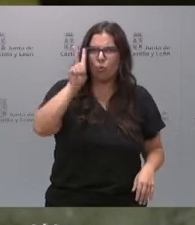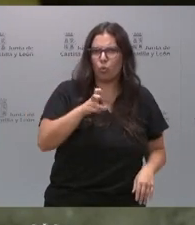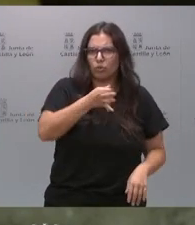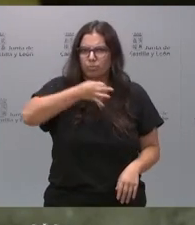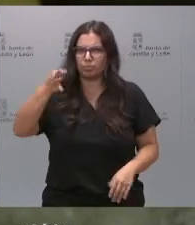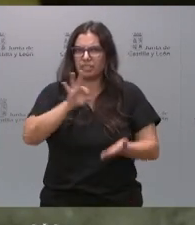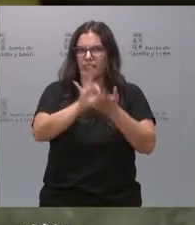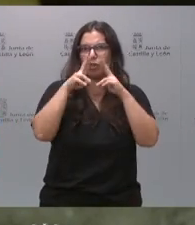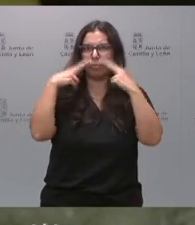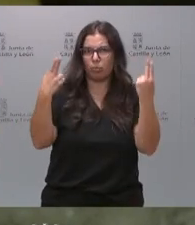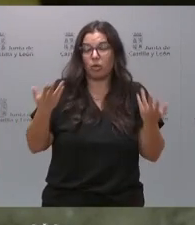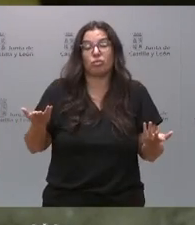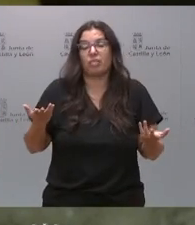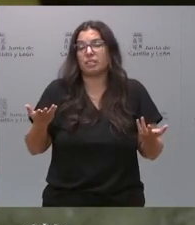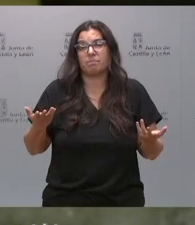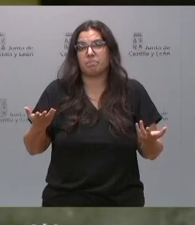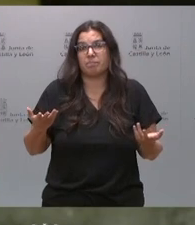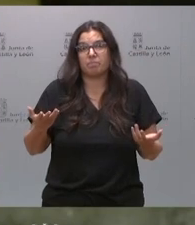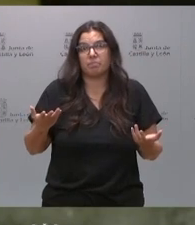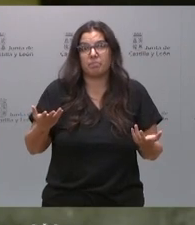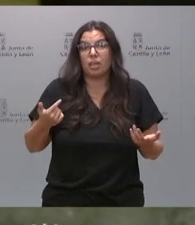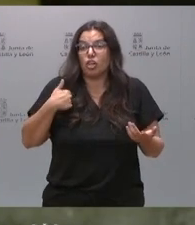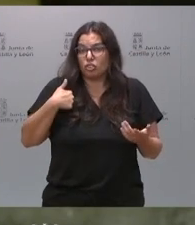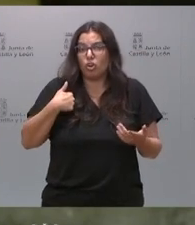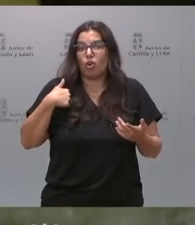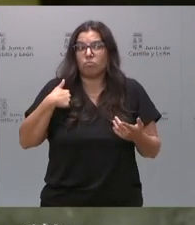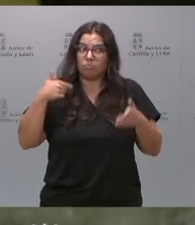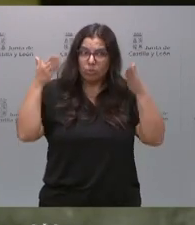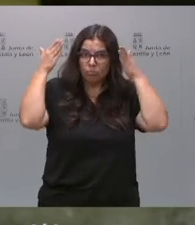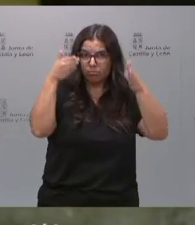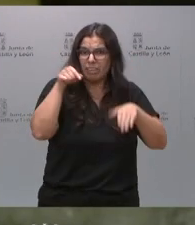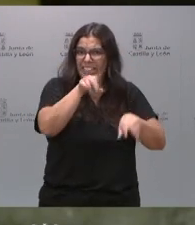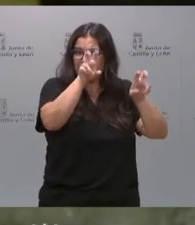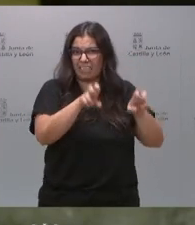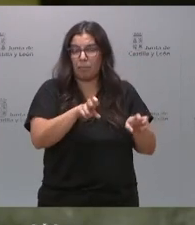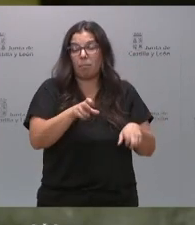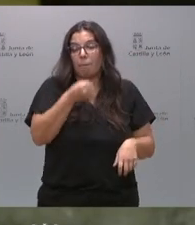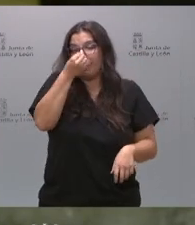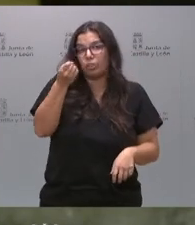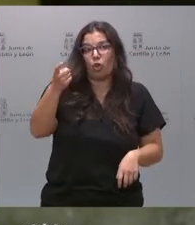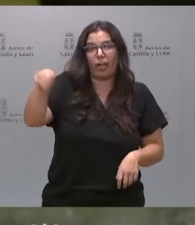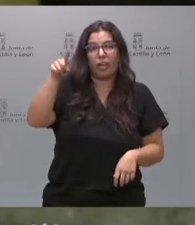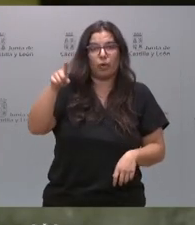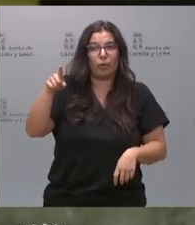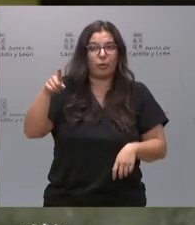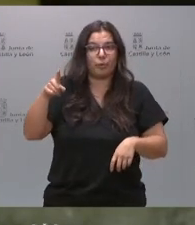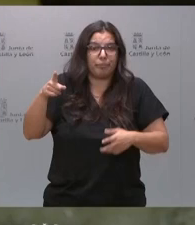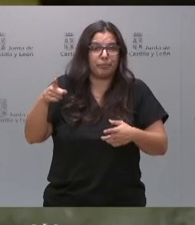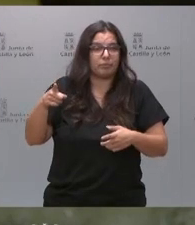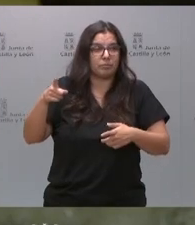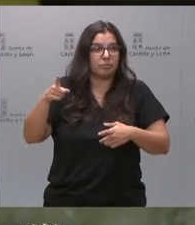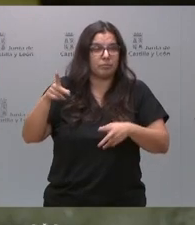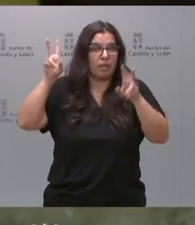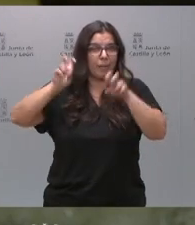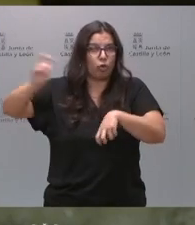de los servicios públicos. Por tanto, eso es en lo que estoy yo. Bueno, el Partido Socialista está entretenido con otras